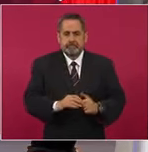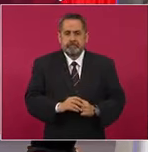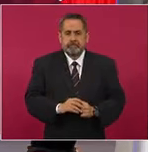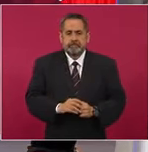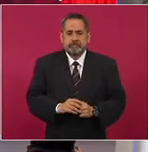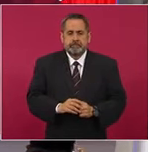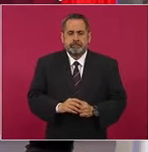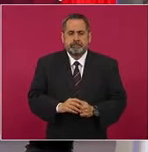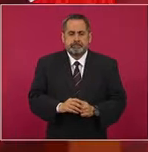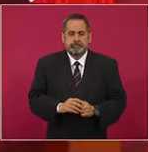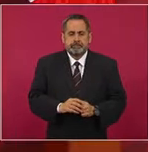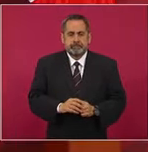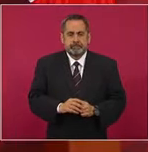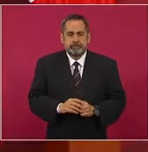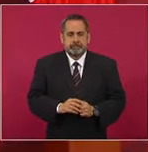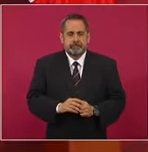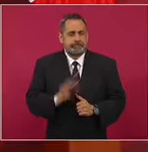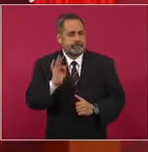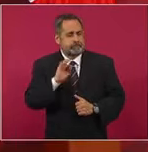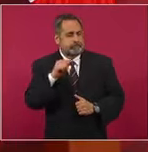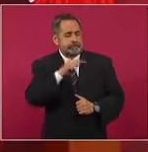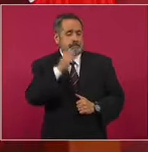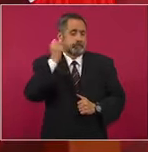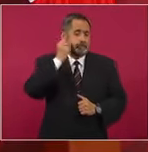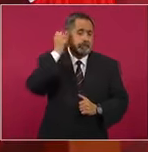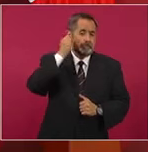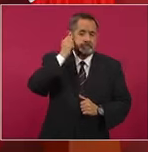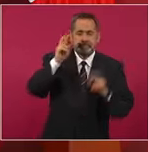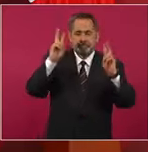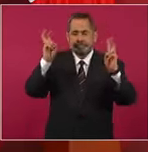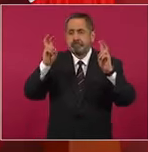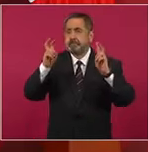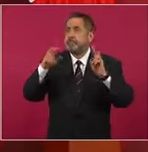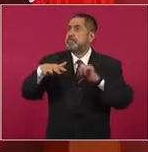cambio ambiental.